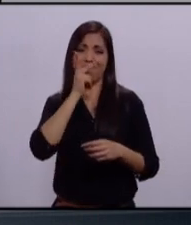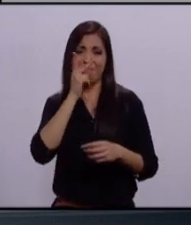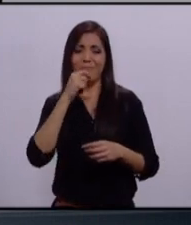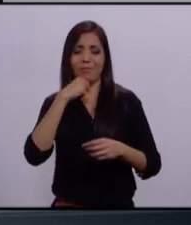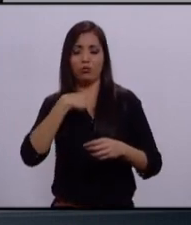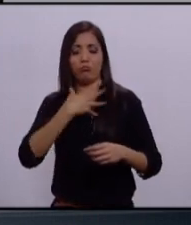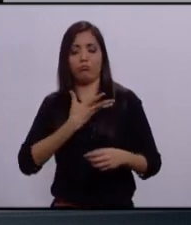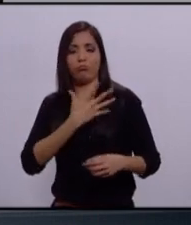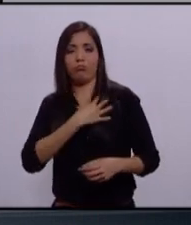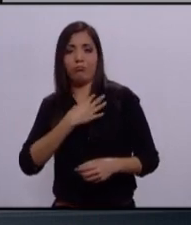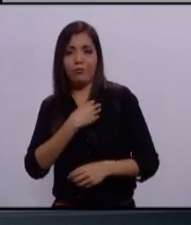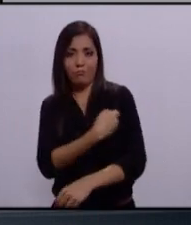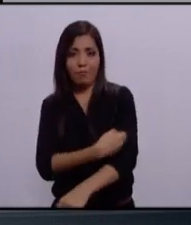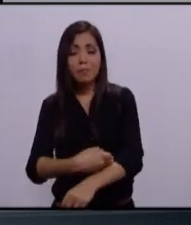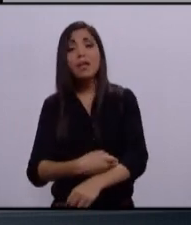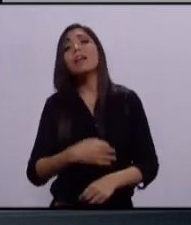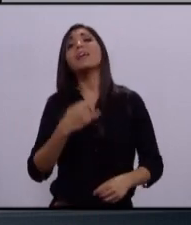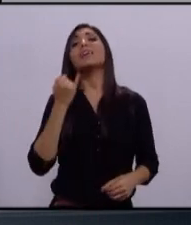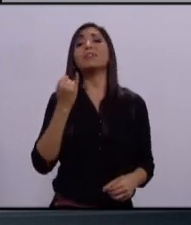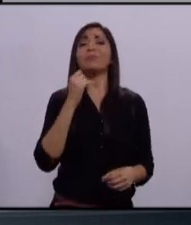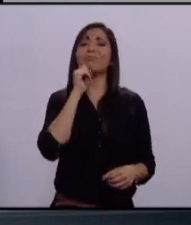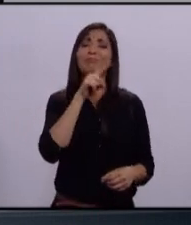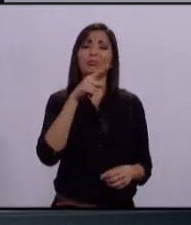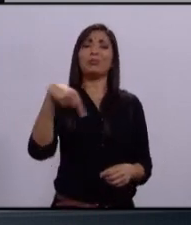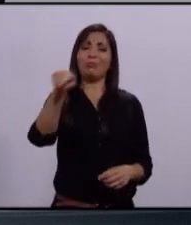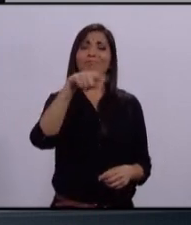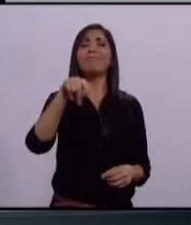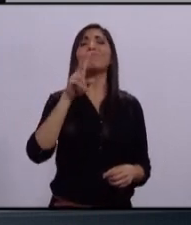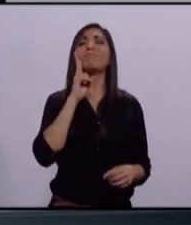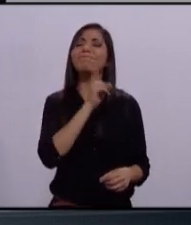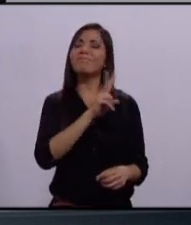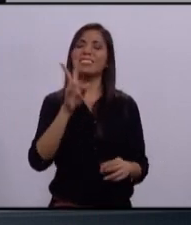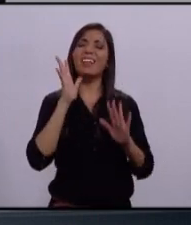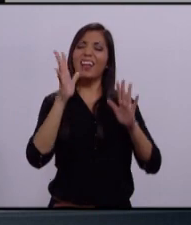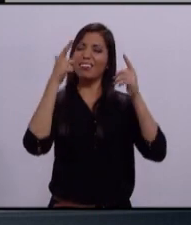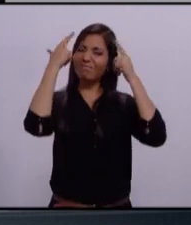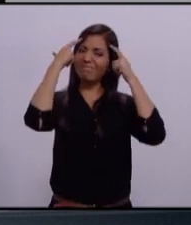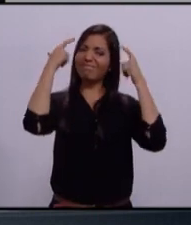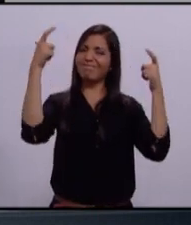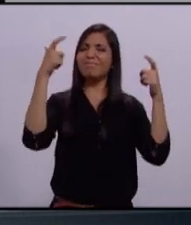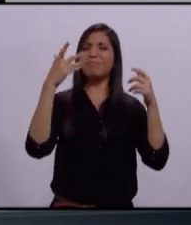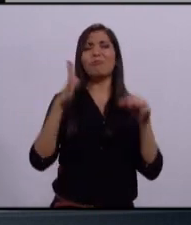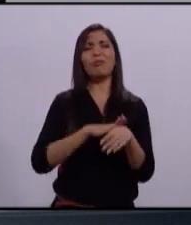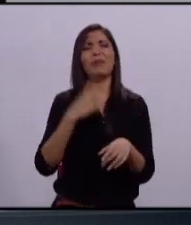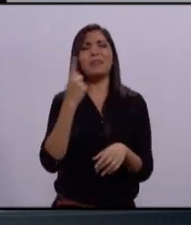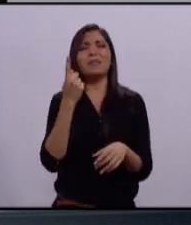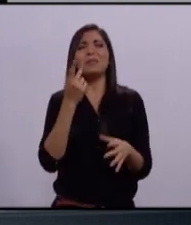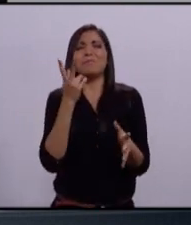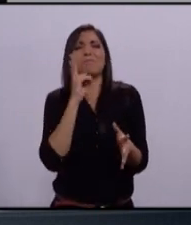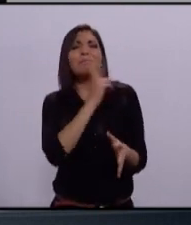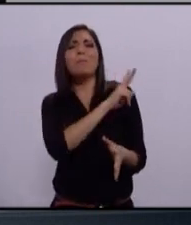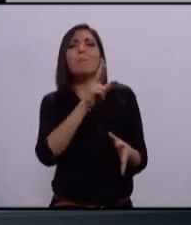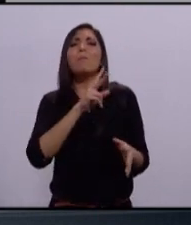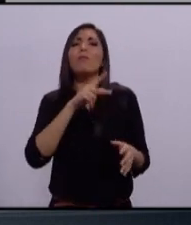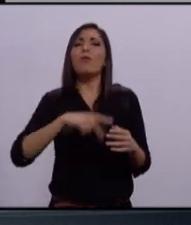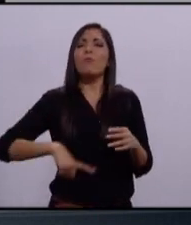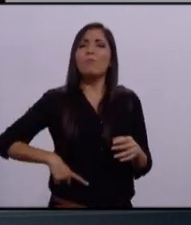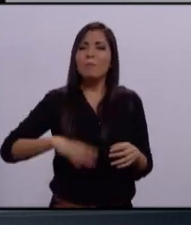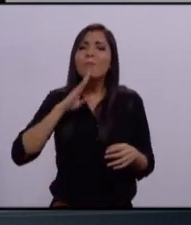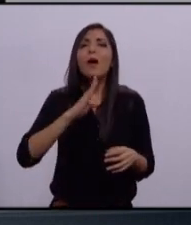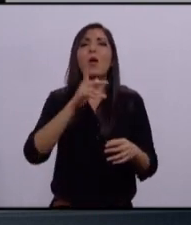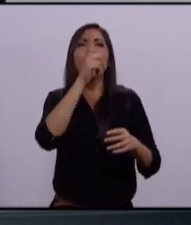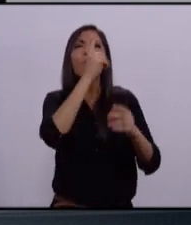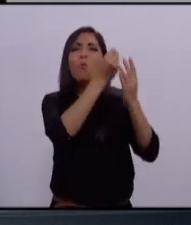corrupción que ha permitido actos de criminales contra la sociedad, luminarias a sobreprecio,